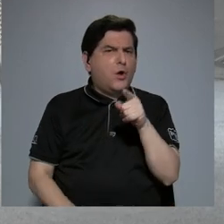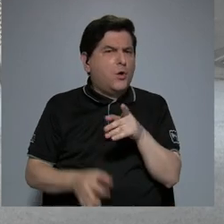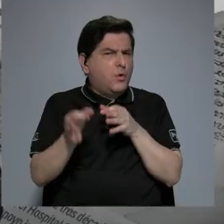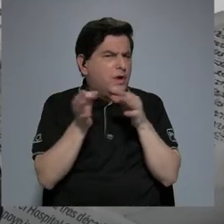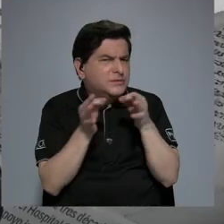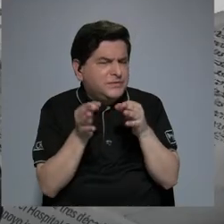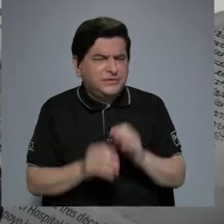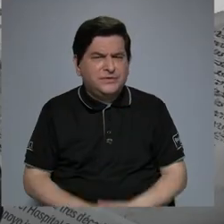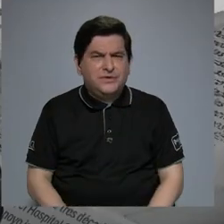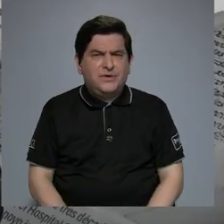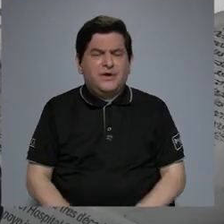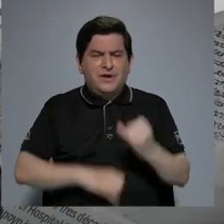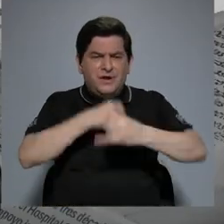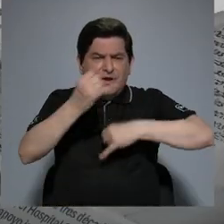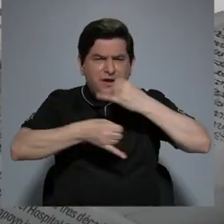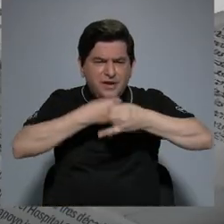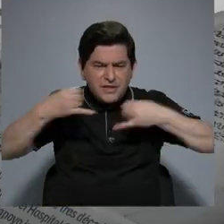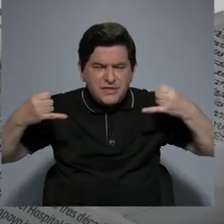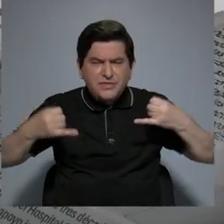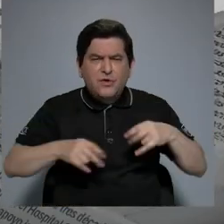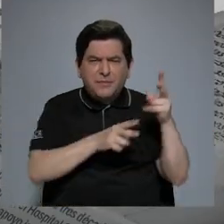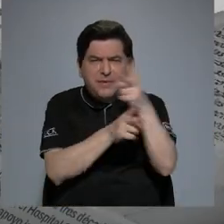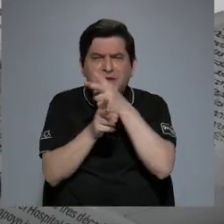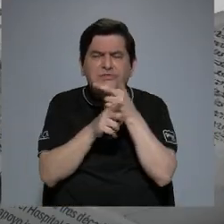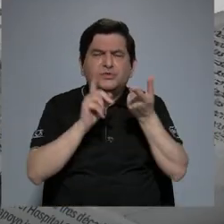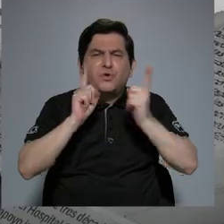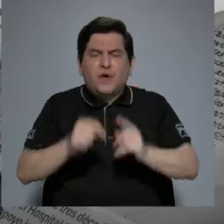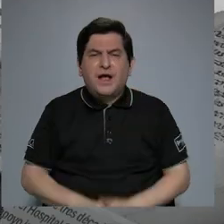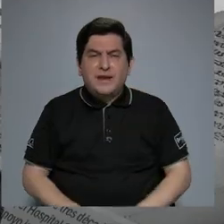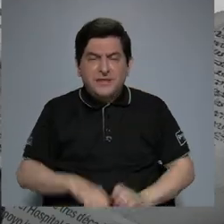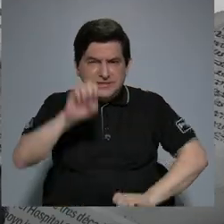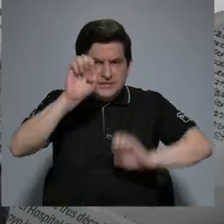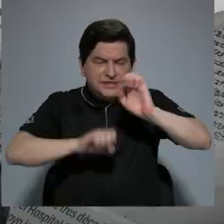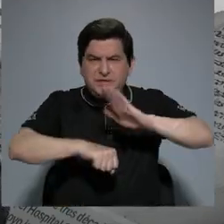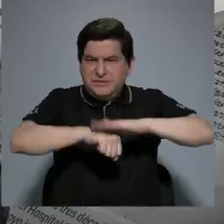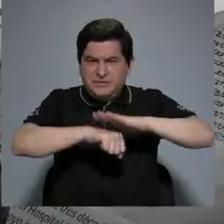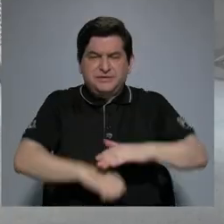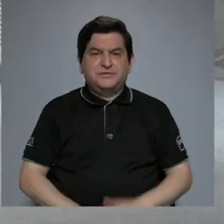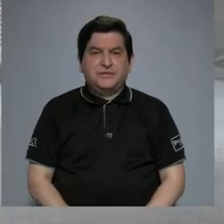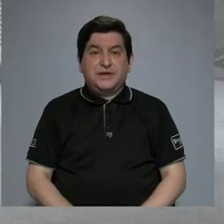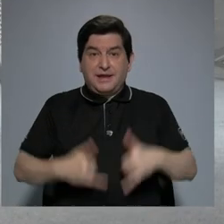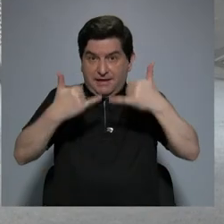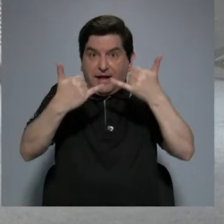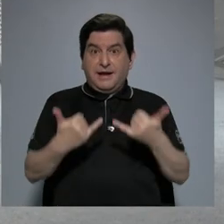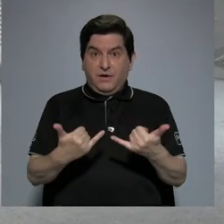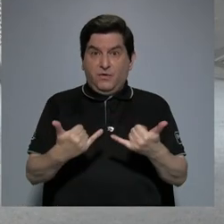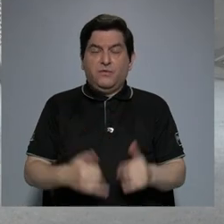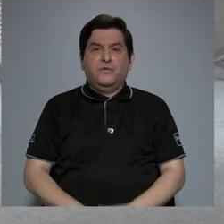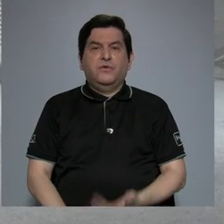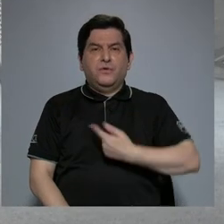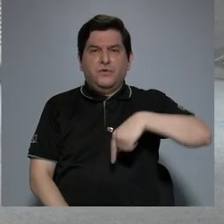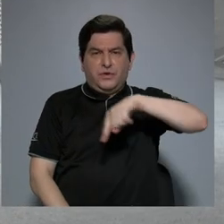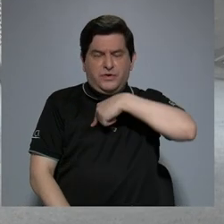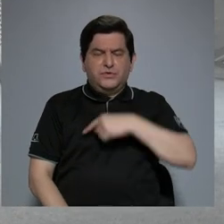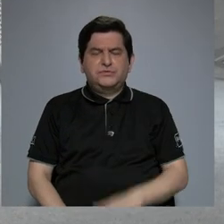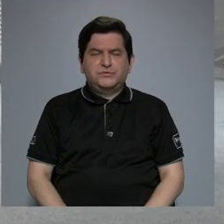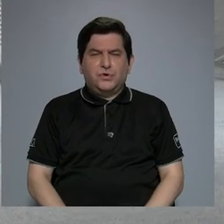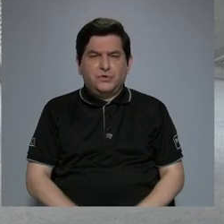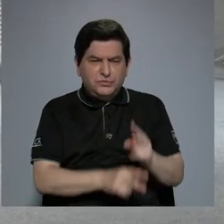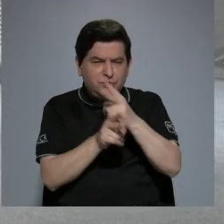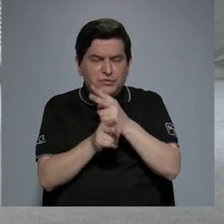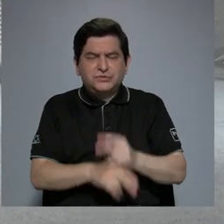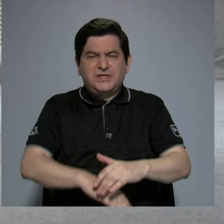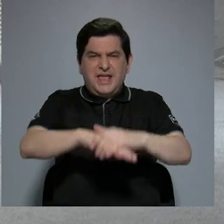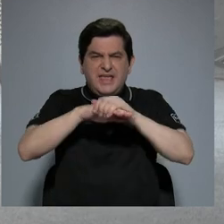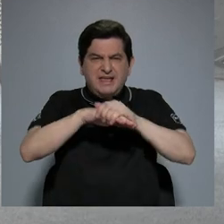mencionó, cuáles son los idiomas que se están monitoreando en estas evaluaciones. En este momento veníamos monitoreando el